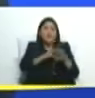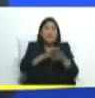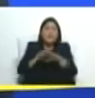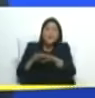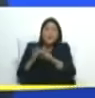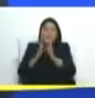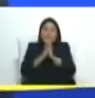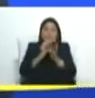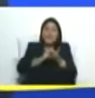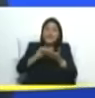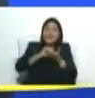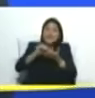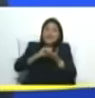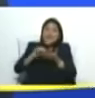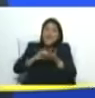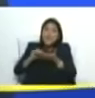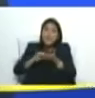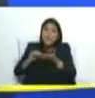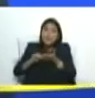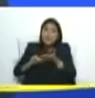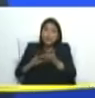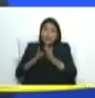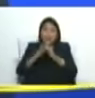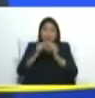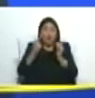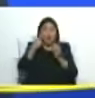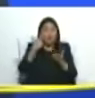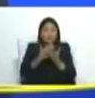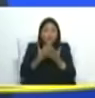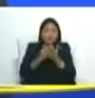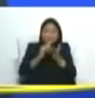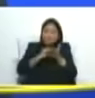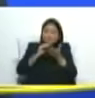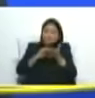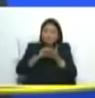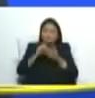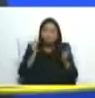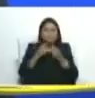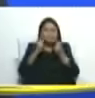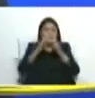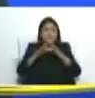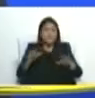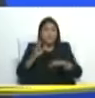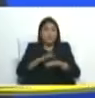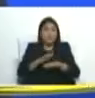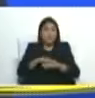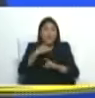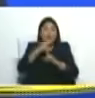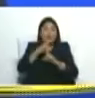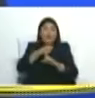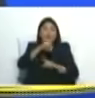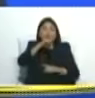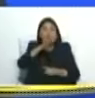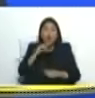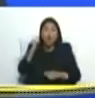escriban y todas estas cosas hay que dejarlas registradas porque la batalla histórica que está dando